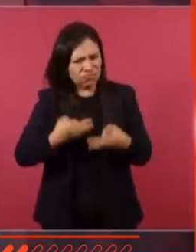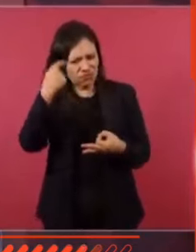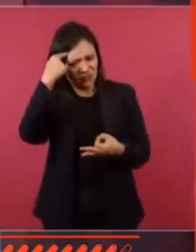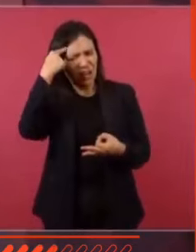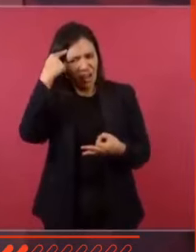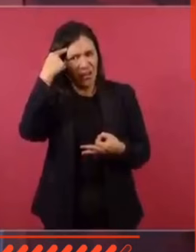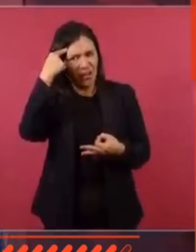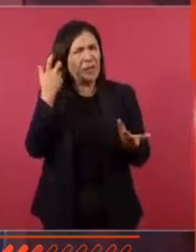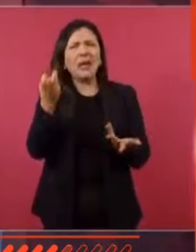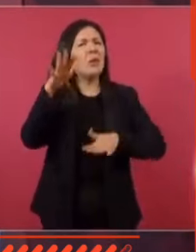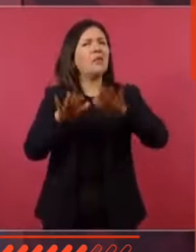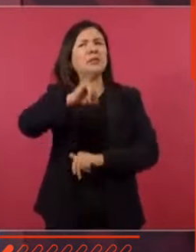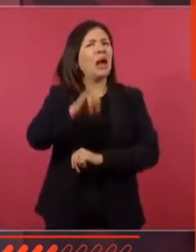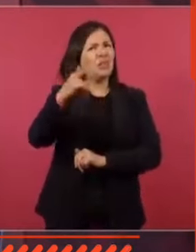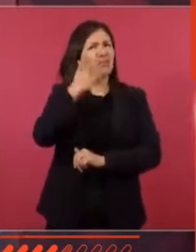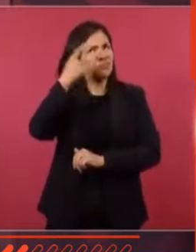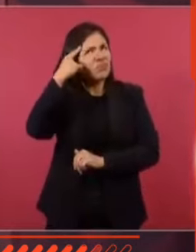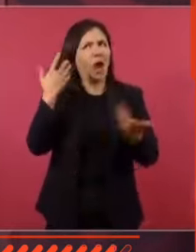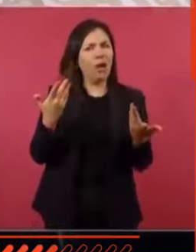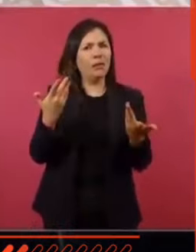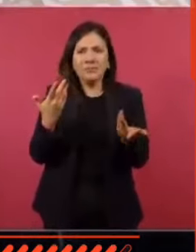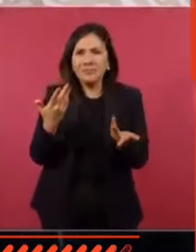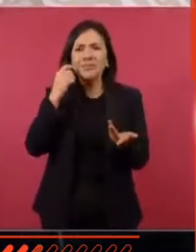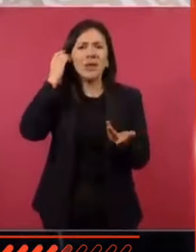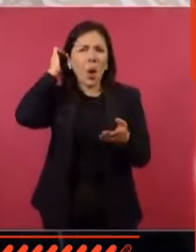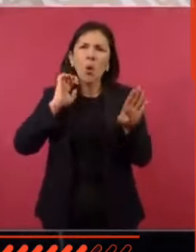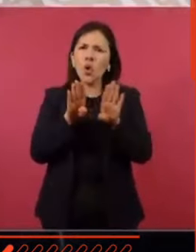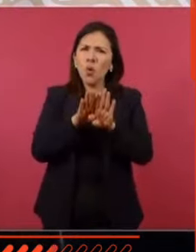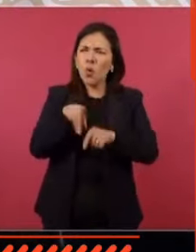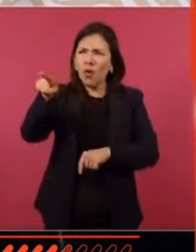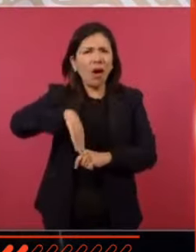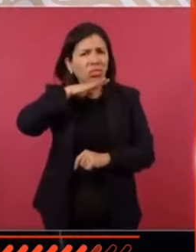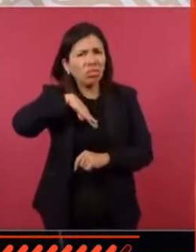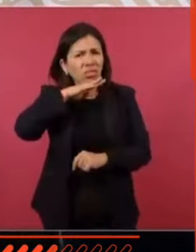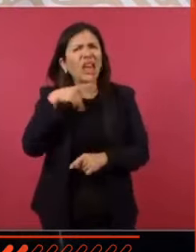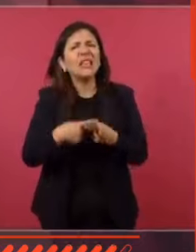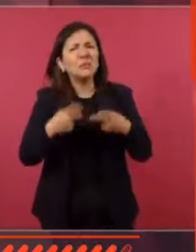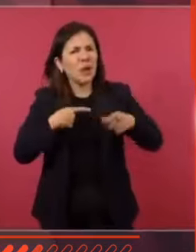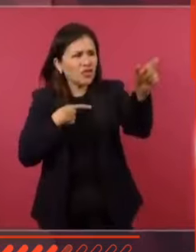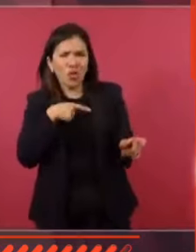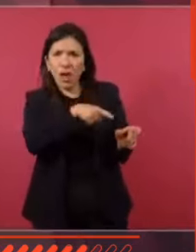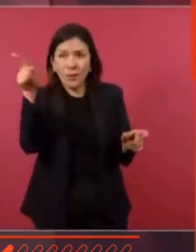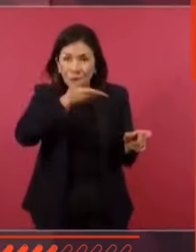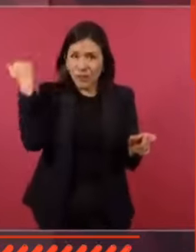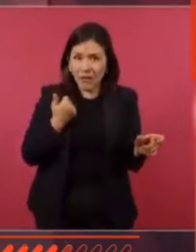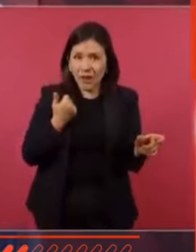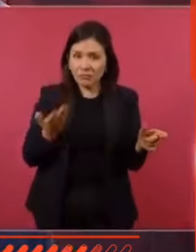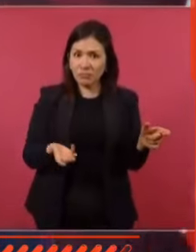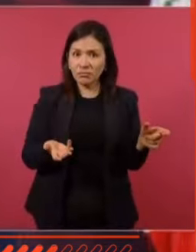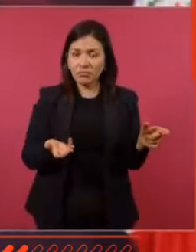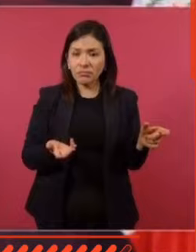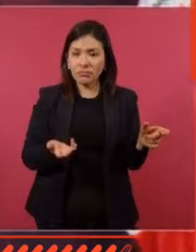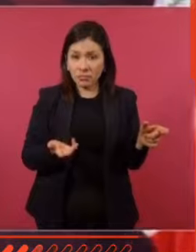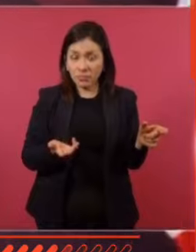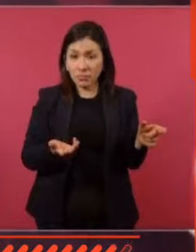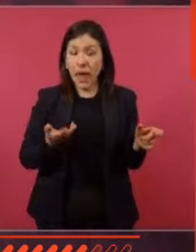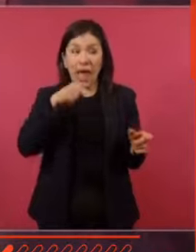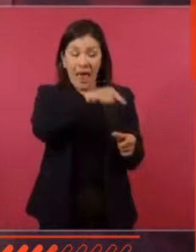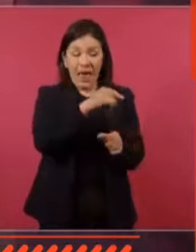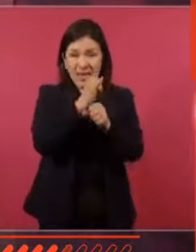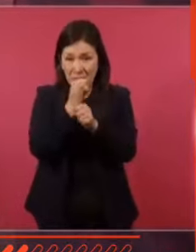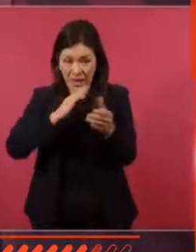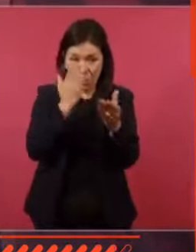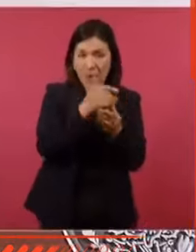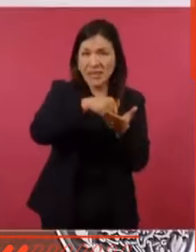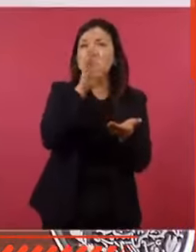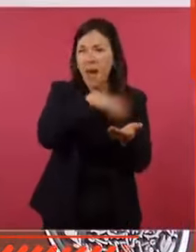un juicio práctico, no se va a dar cuenta de qué personaje se trata. Si está mal integrada la carpeta